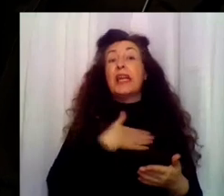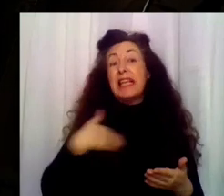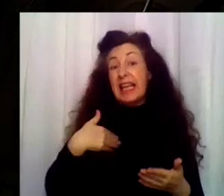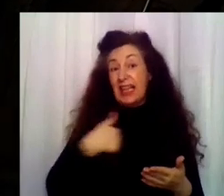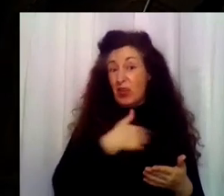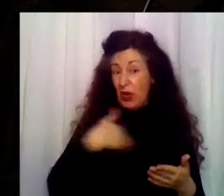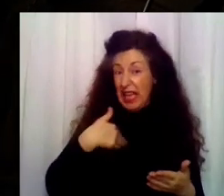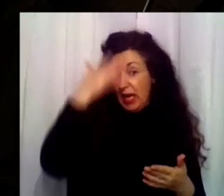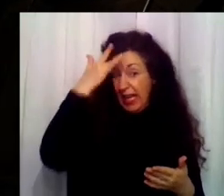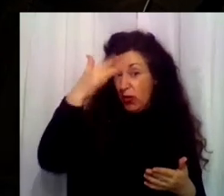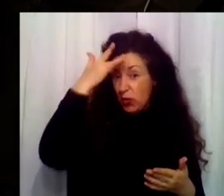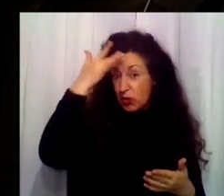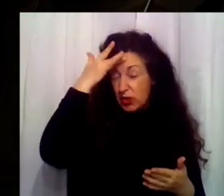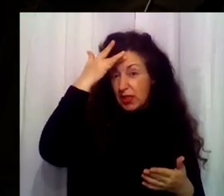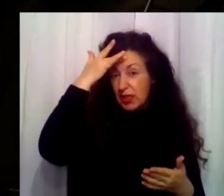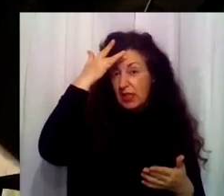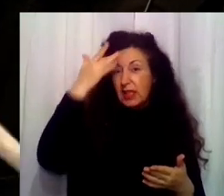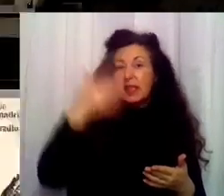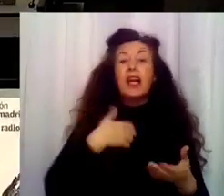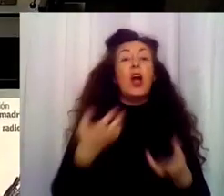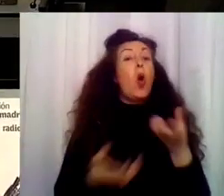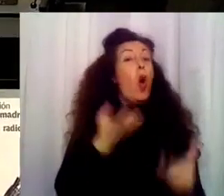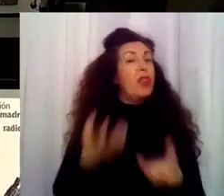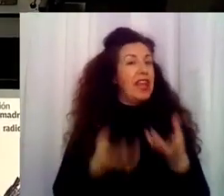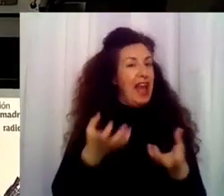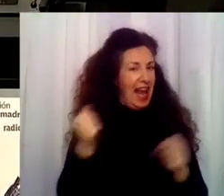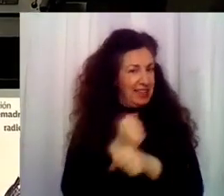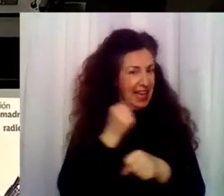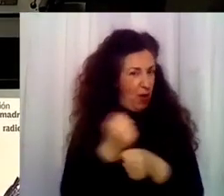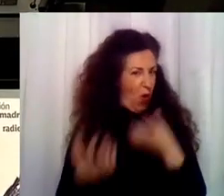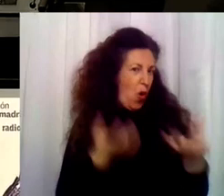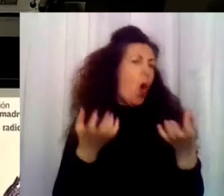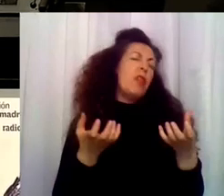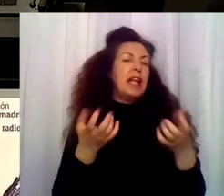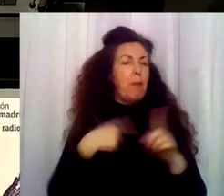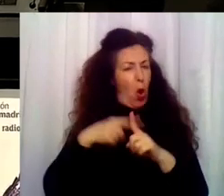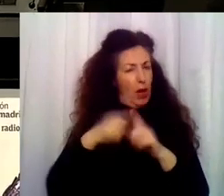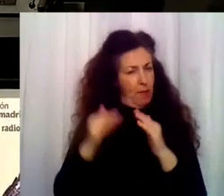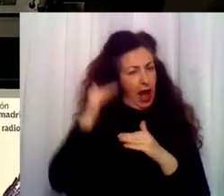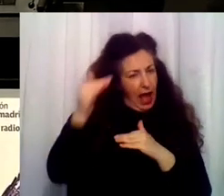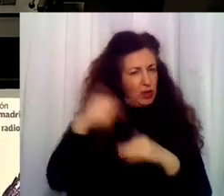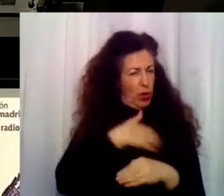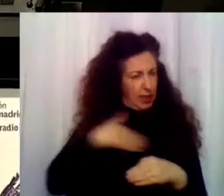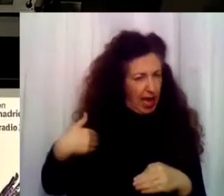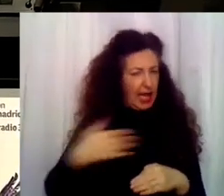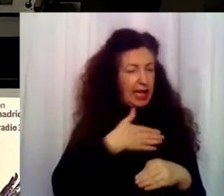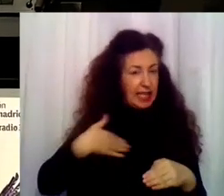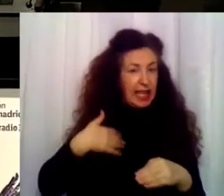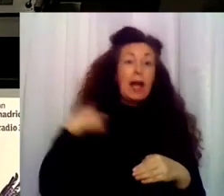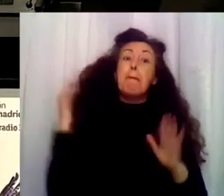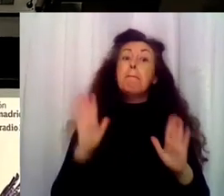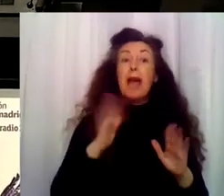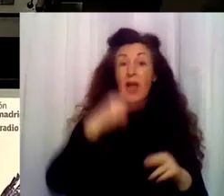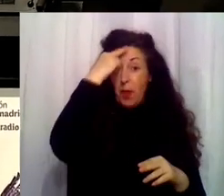ser gastrónoma. Cocinera. Bueno, eso, cocinera. Pero de alto copete, ¿eh? Pero bueno, claro, se me cruzó el padre del